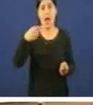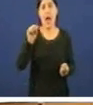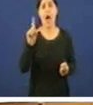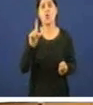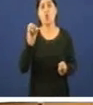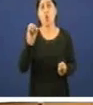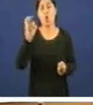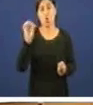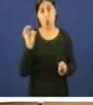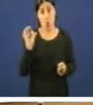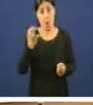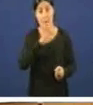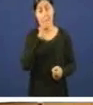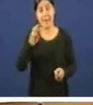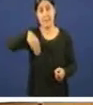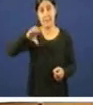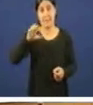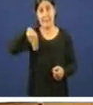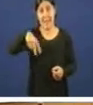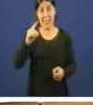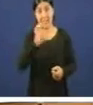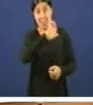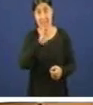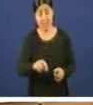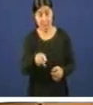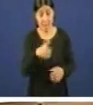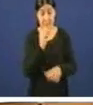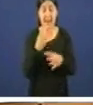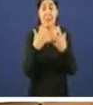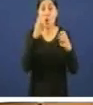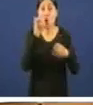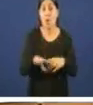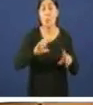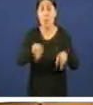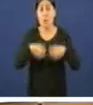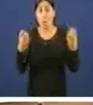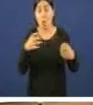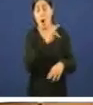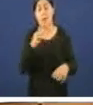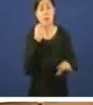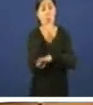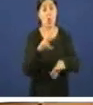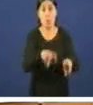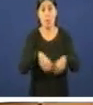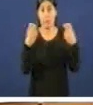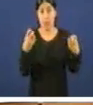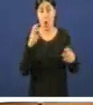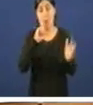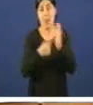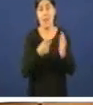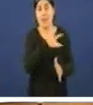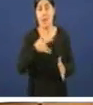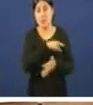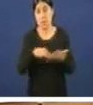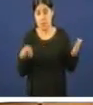quen foi neste Parlamento o que modificou quen apoyou a modificación da lei de caixas galega